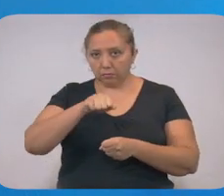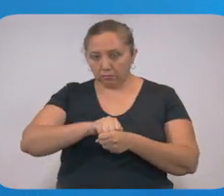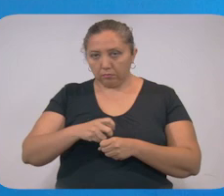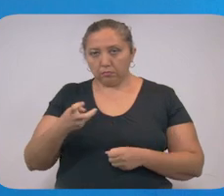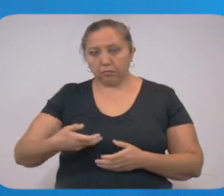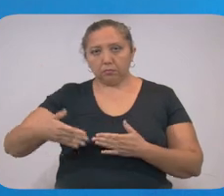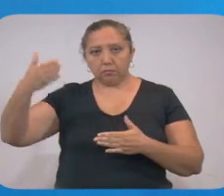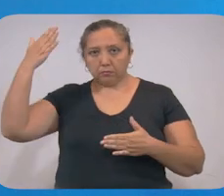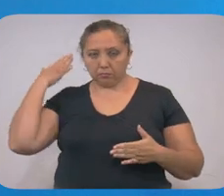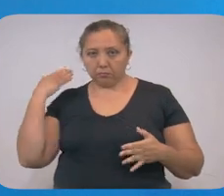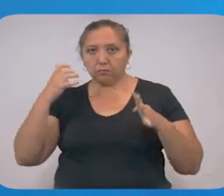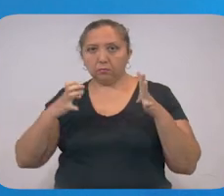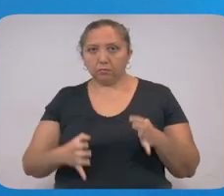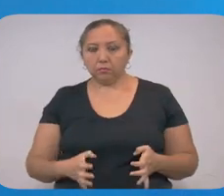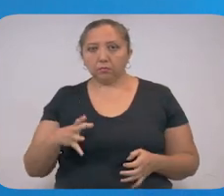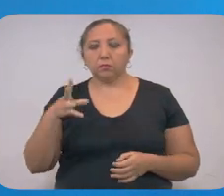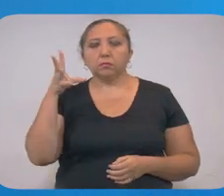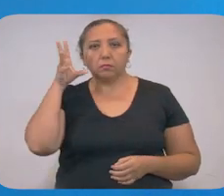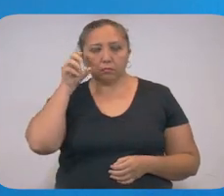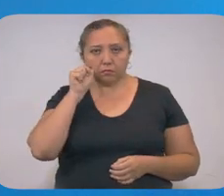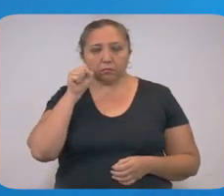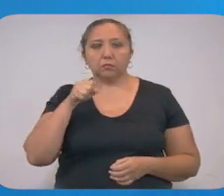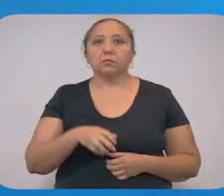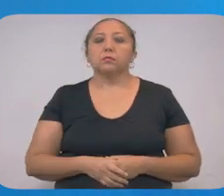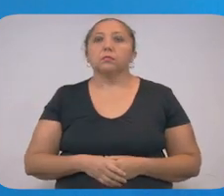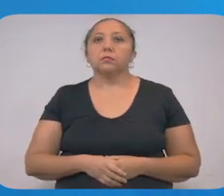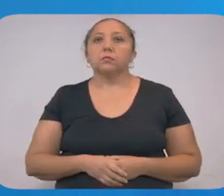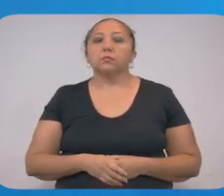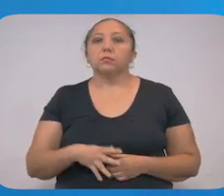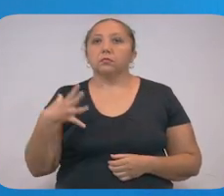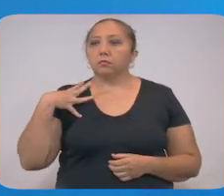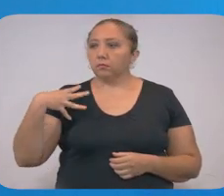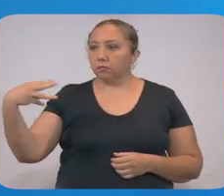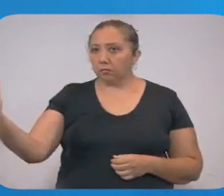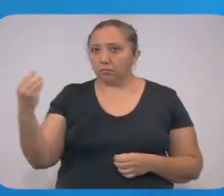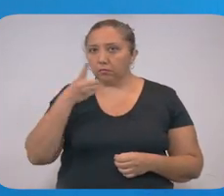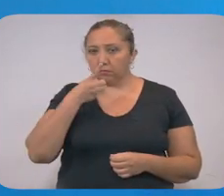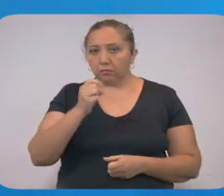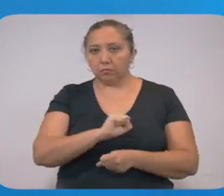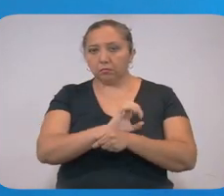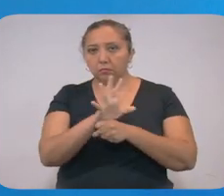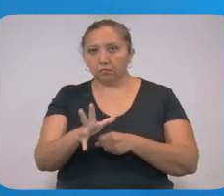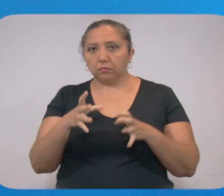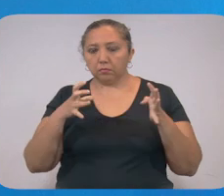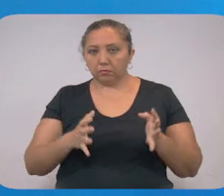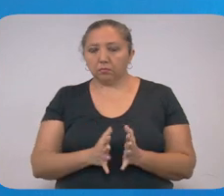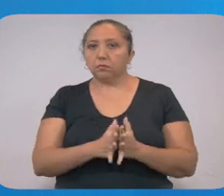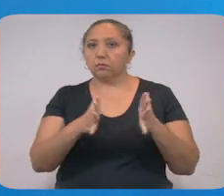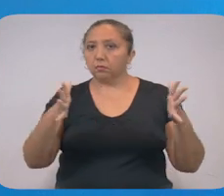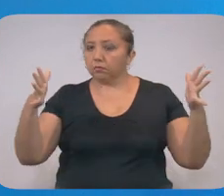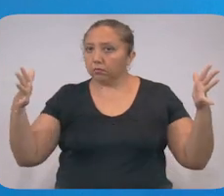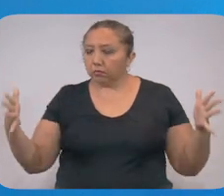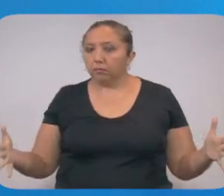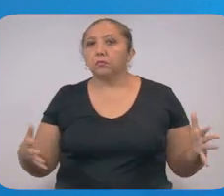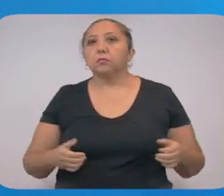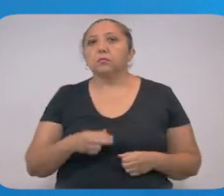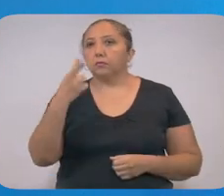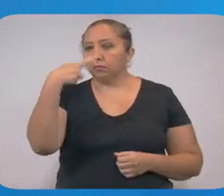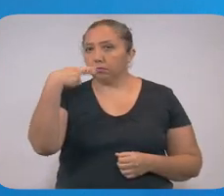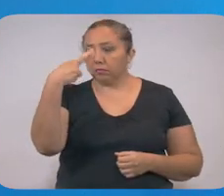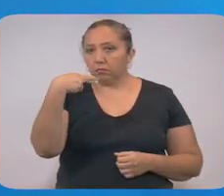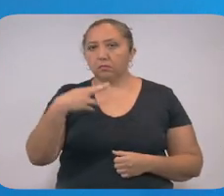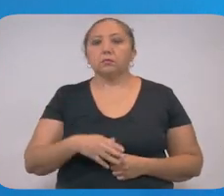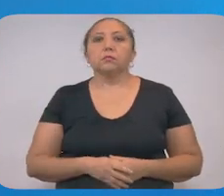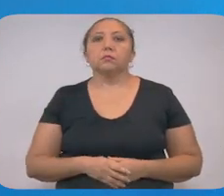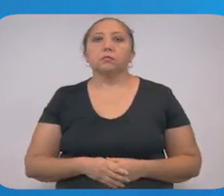respecto a la anterior está en naranja. El ritmo de contagiosidad del coronavirus está en crecimiento exponencial, rojo.